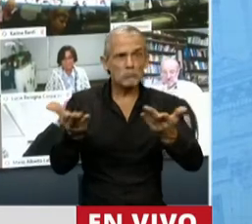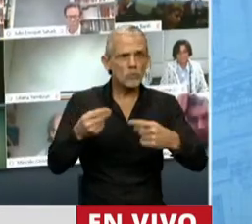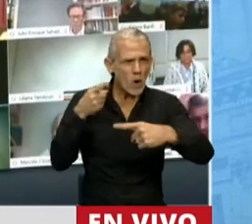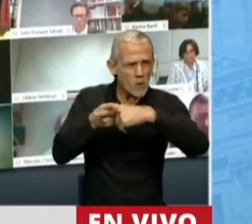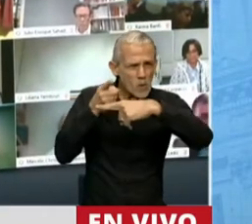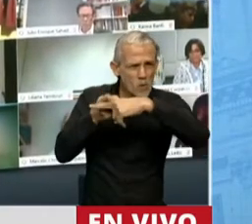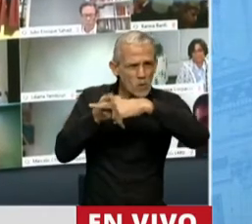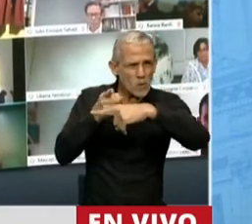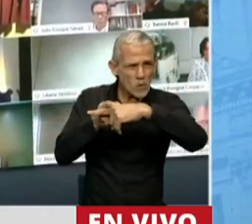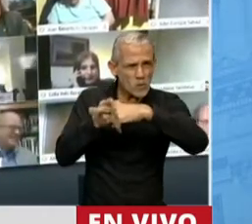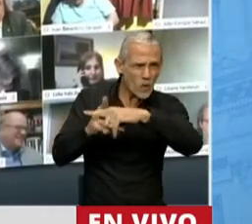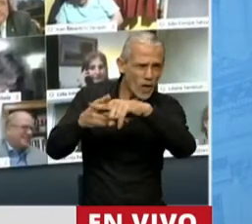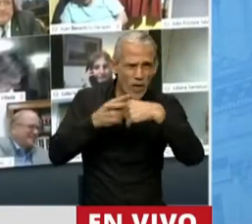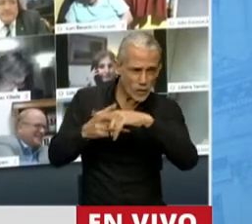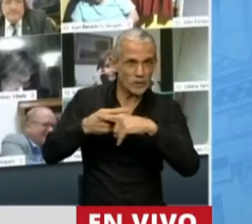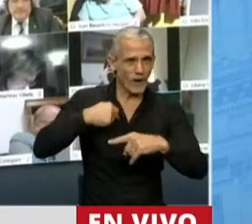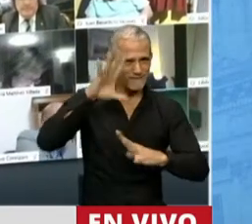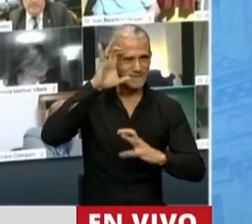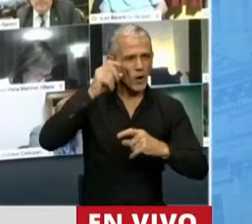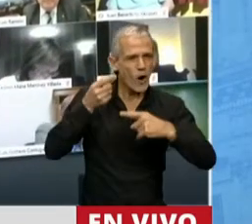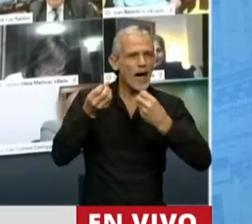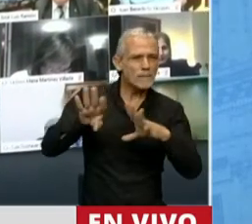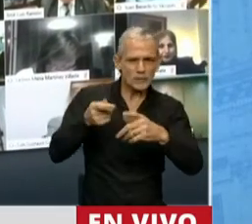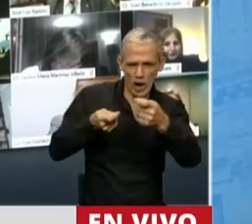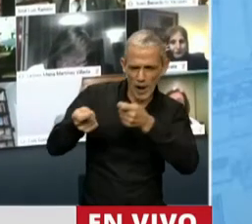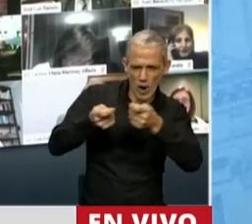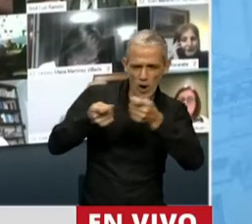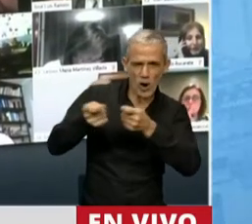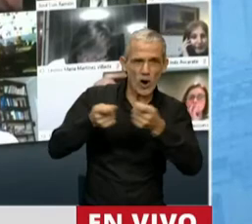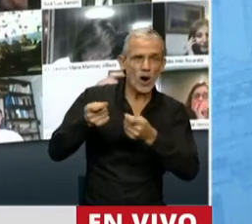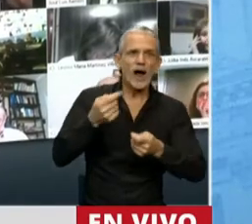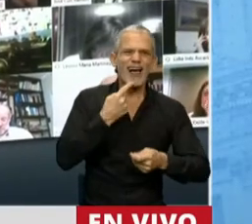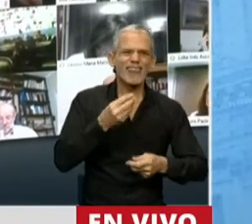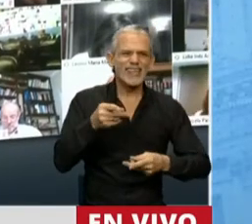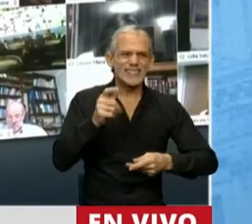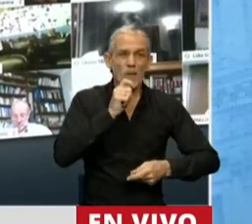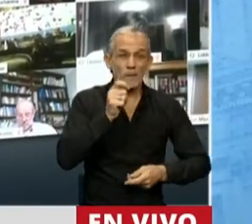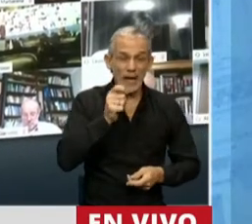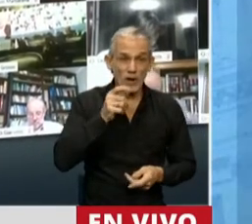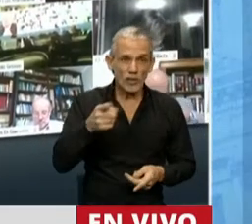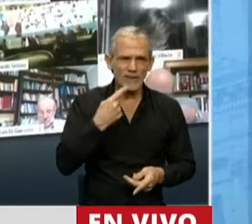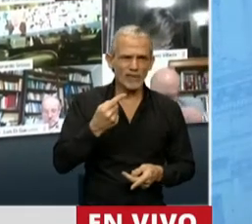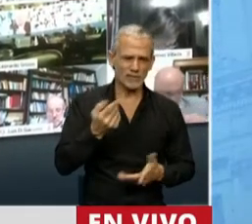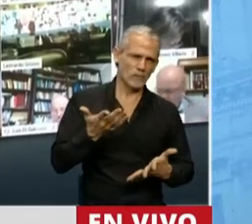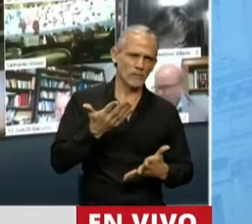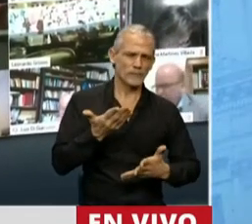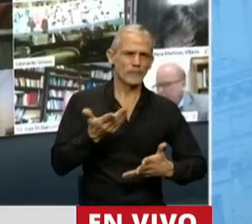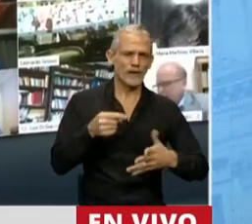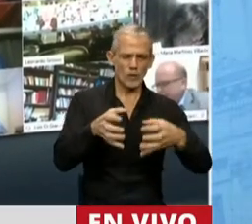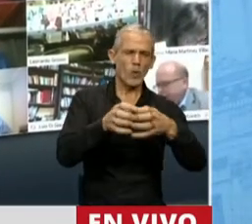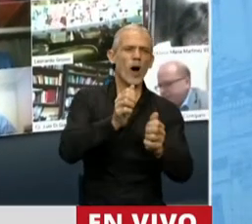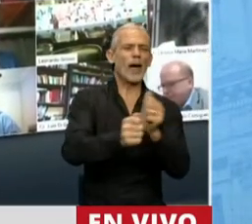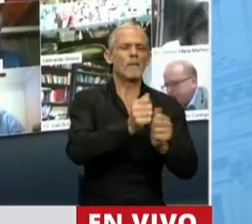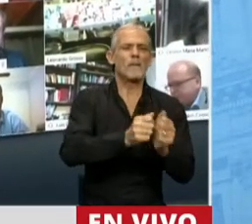Empezó... Me acuerdo que cuando empezó la negociación le hablaban de que había que... Los del Estado y los medios